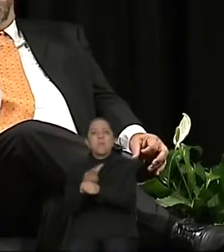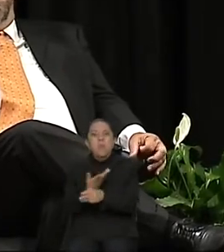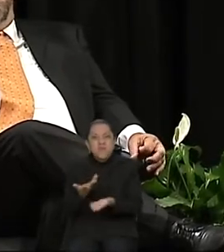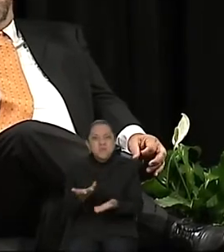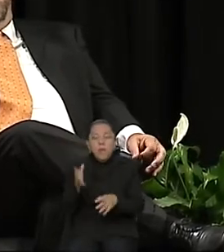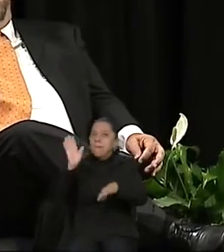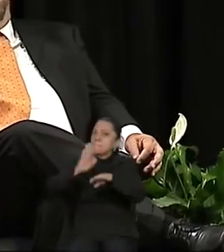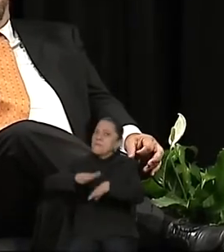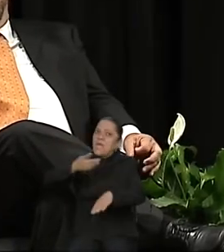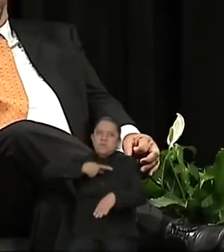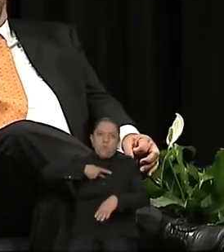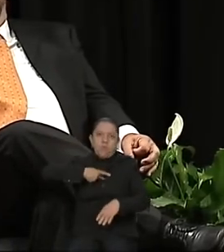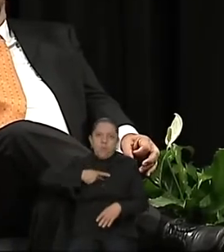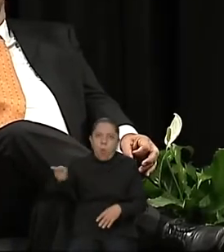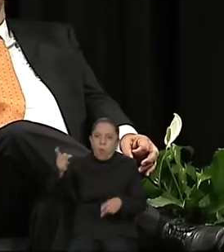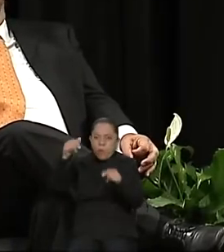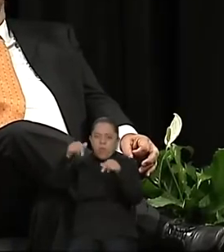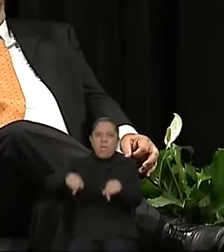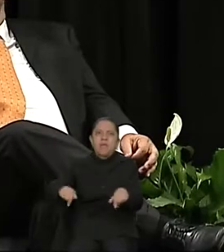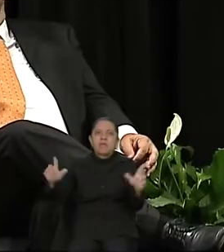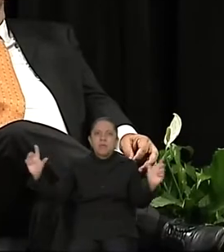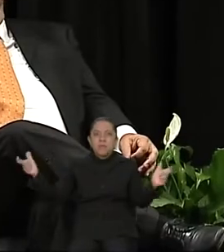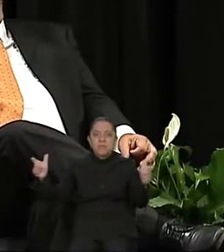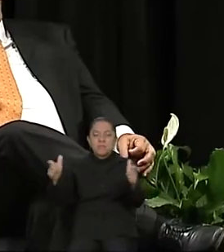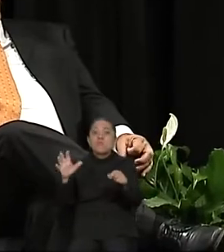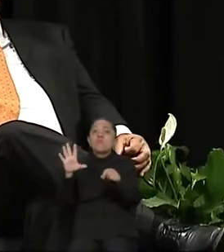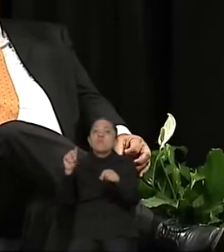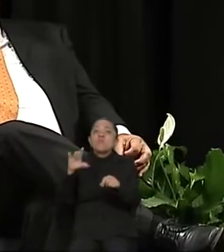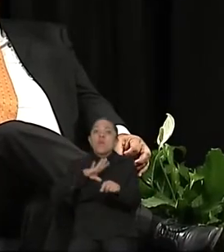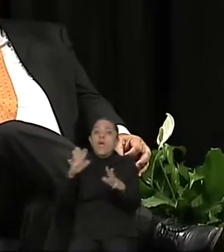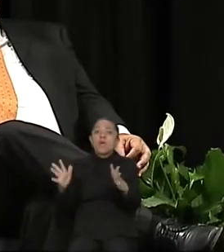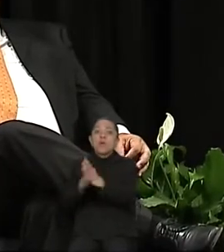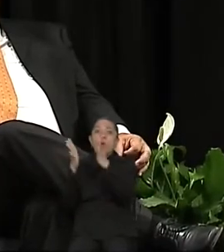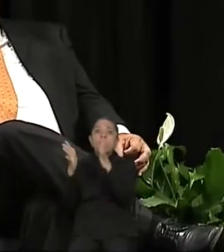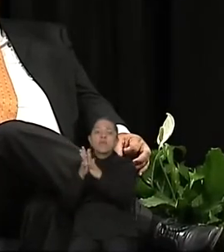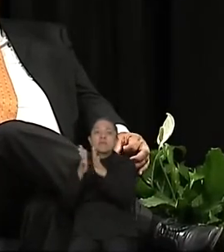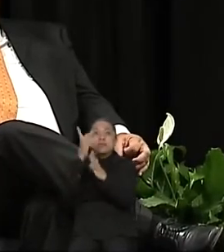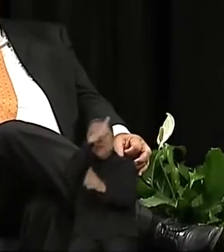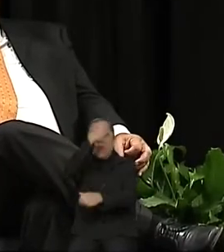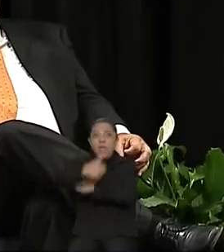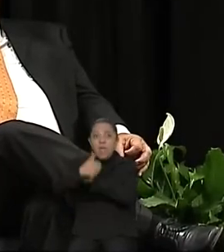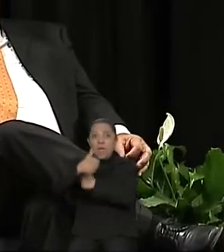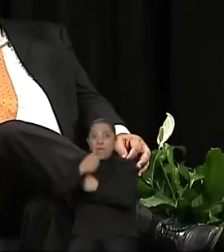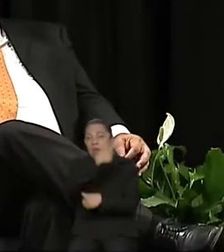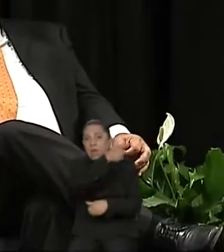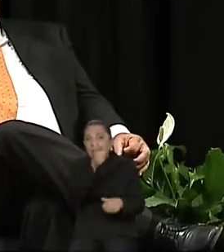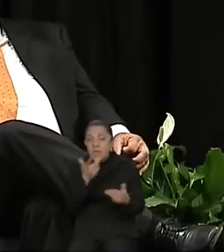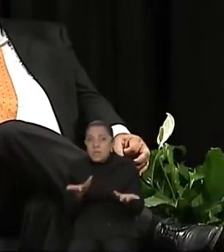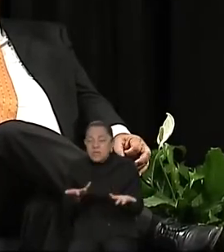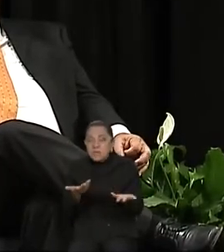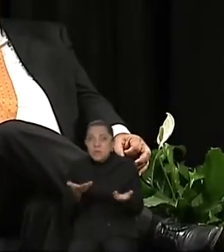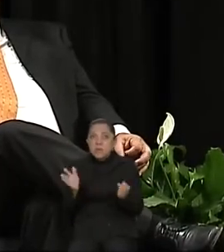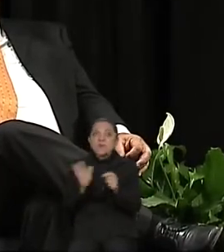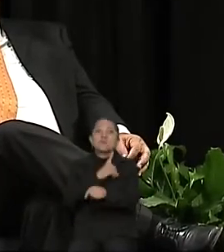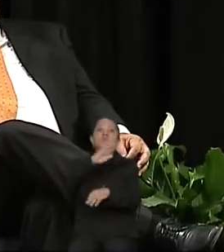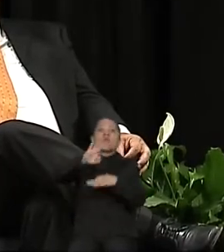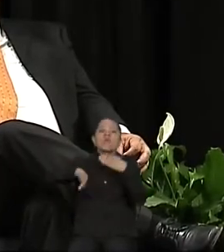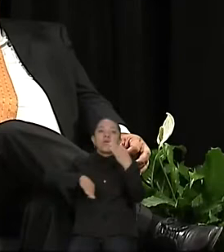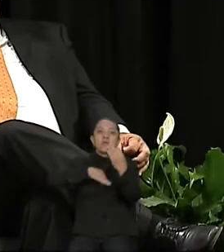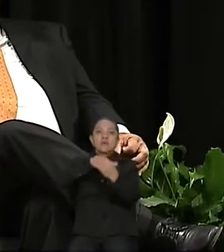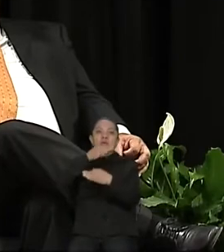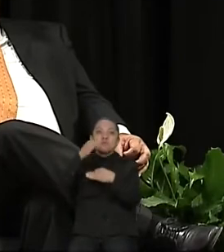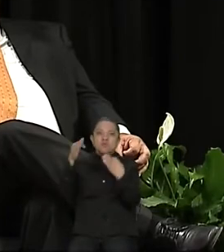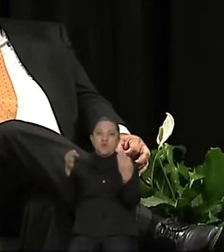porque no hay competencia que podamos competir con ellos. Ellos, todas las obras y los marcos de